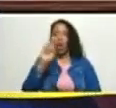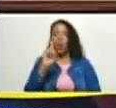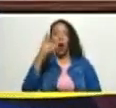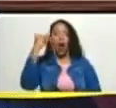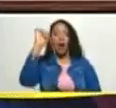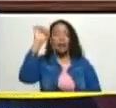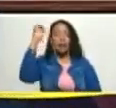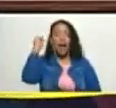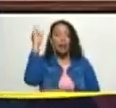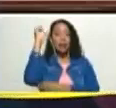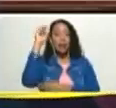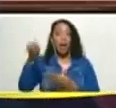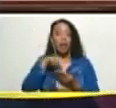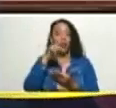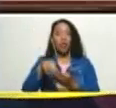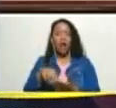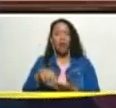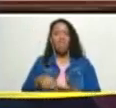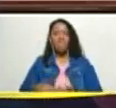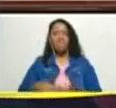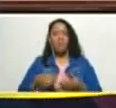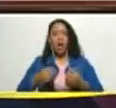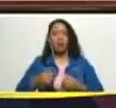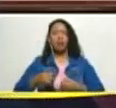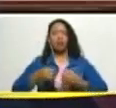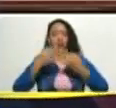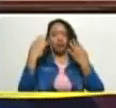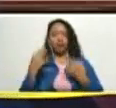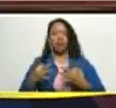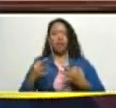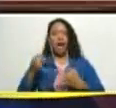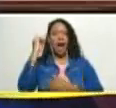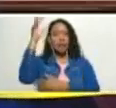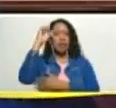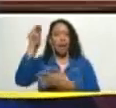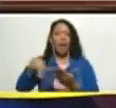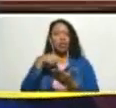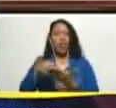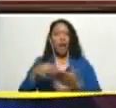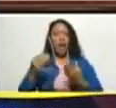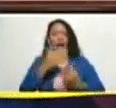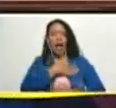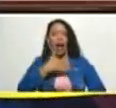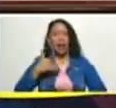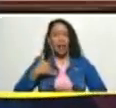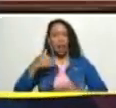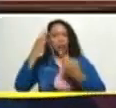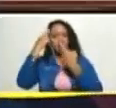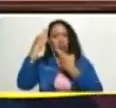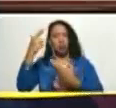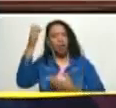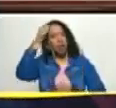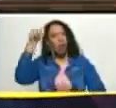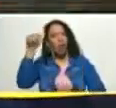una asamblea nacional prestigiosa una asamblea nacional querida respetada por el pueblo que es